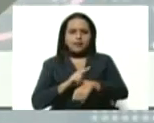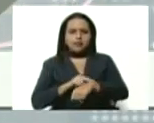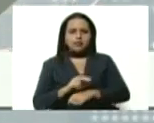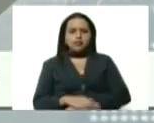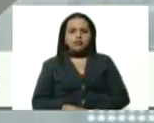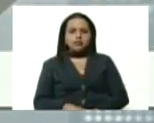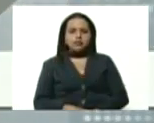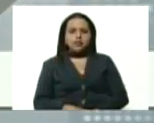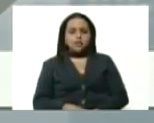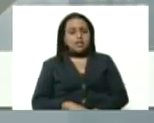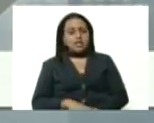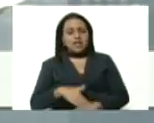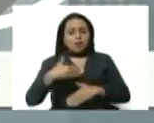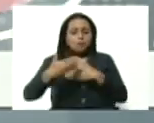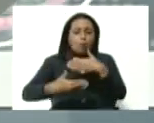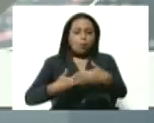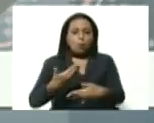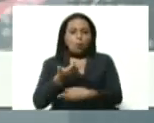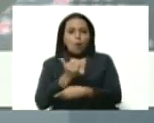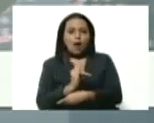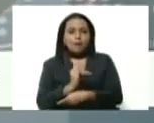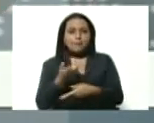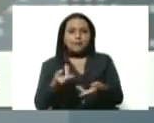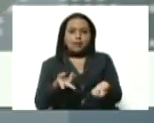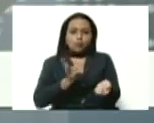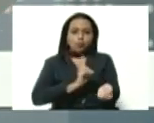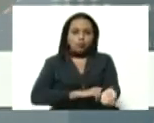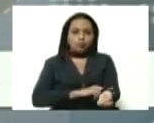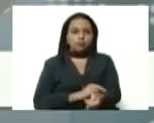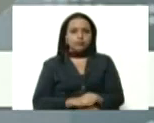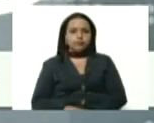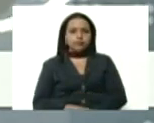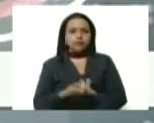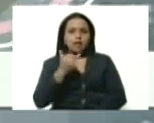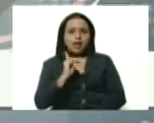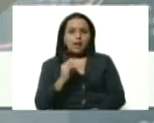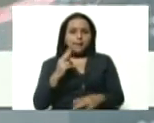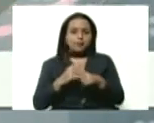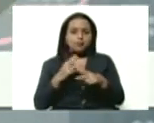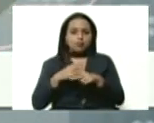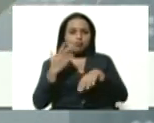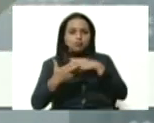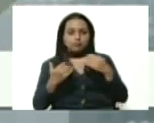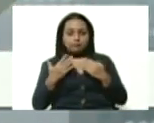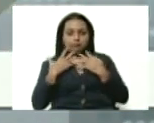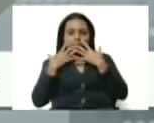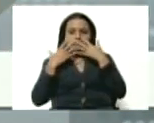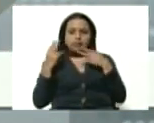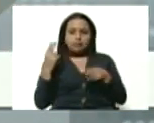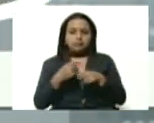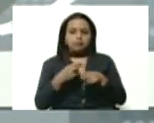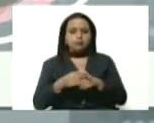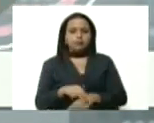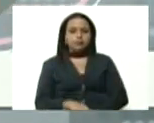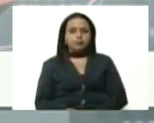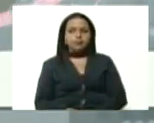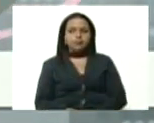no fue la esperada. Se complicó una insuficiencia respiratoria grave, fue